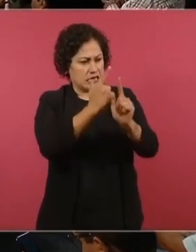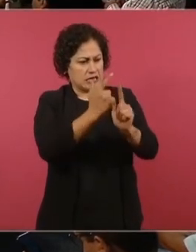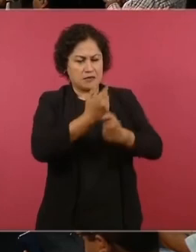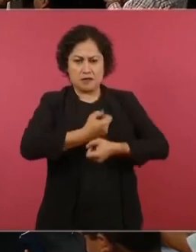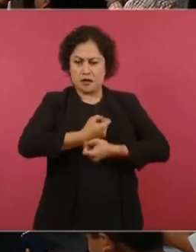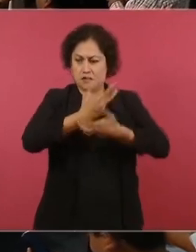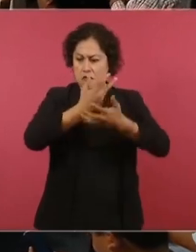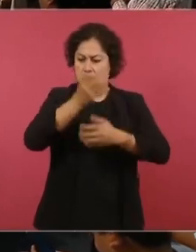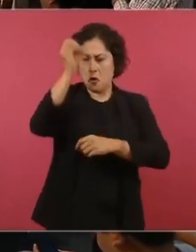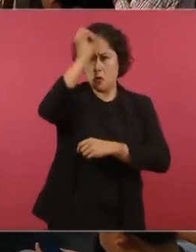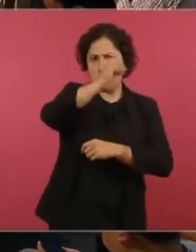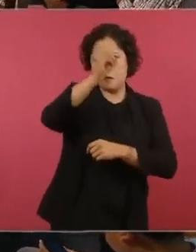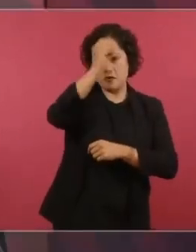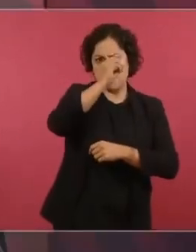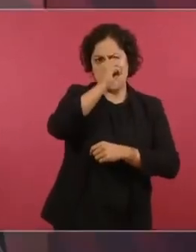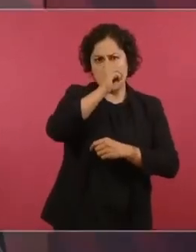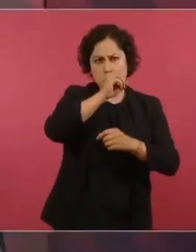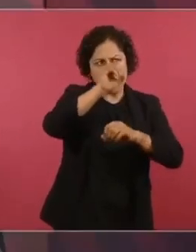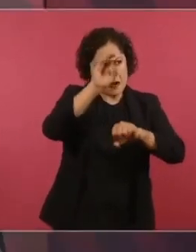las ideas?